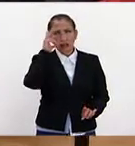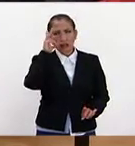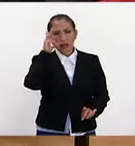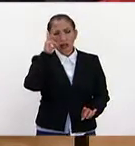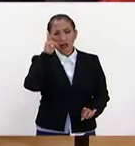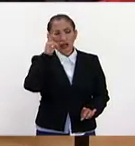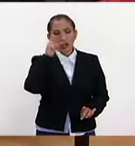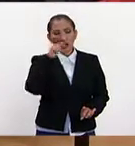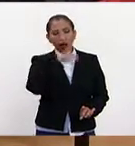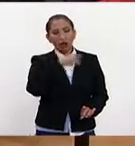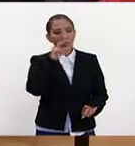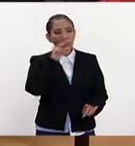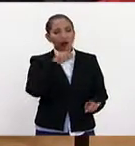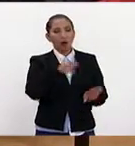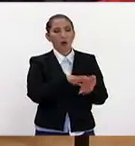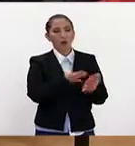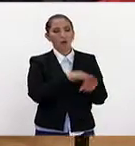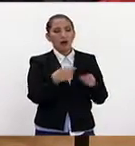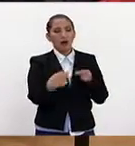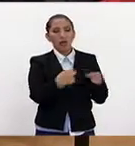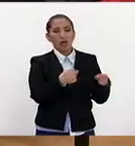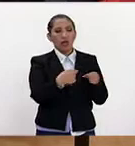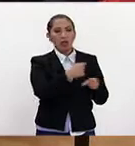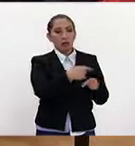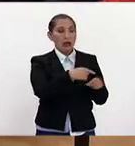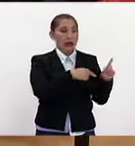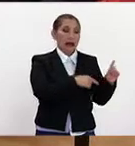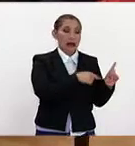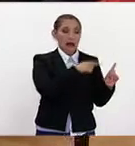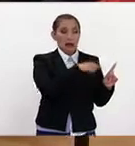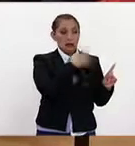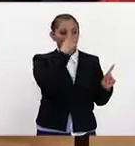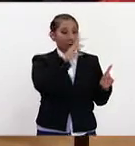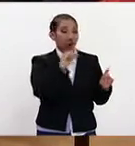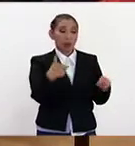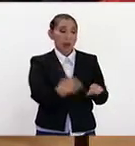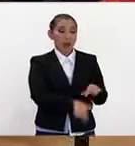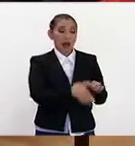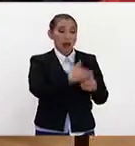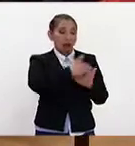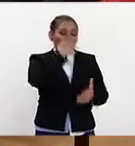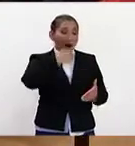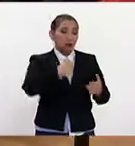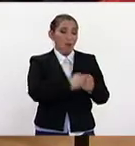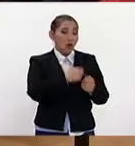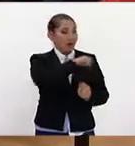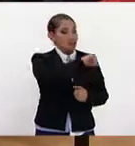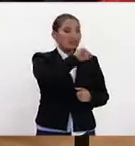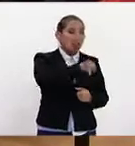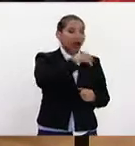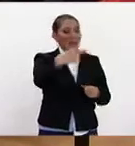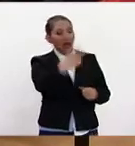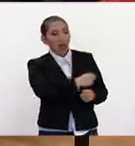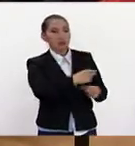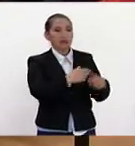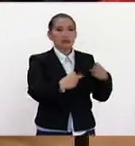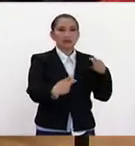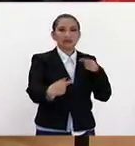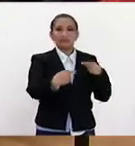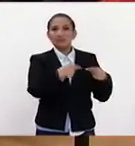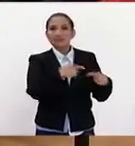traen ahí como una discusión entre que México no va a parar por el muro y que sí y que no. Entonces,